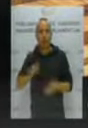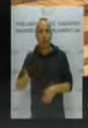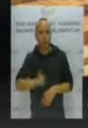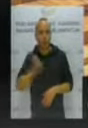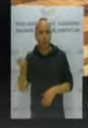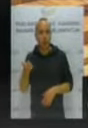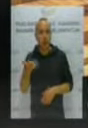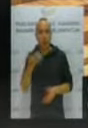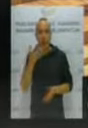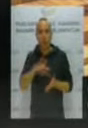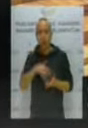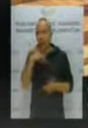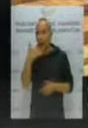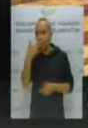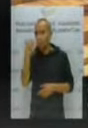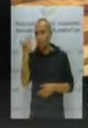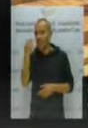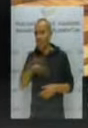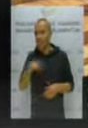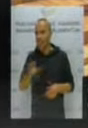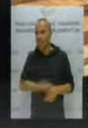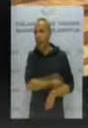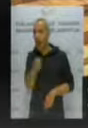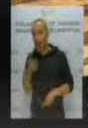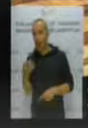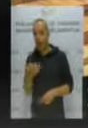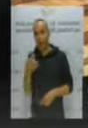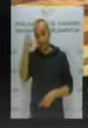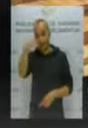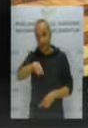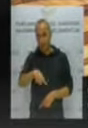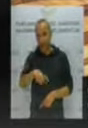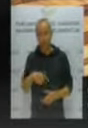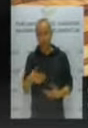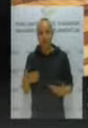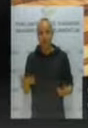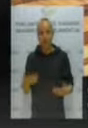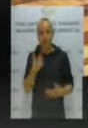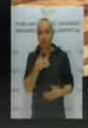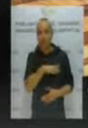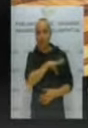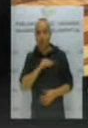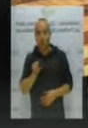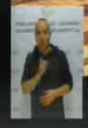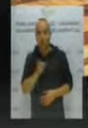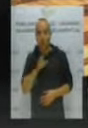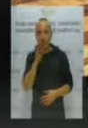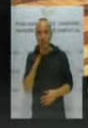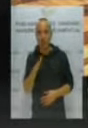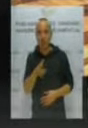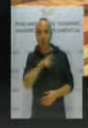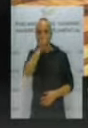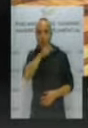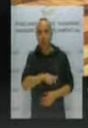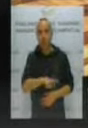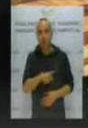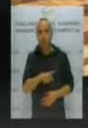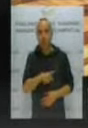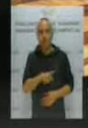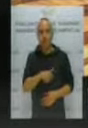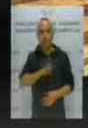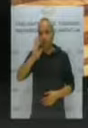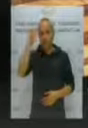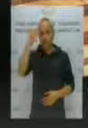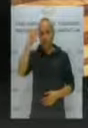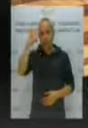o cuando hay algo de interés general, como ha ocurrido en este caso. Por lo tanto, no comprendemos por qué no responde la titular